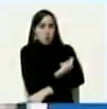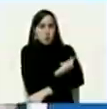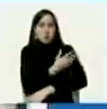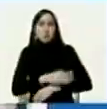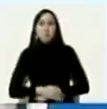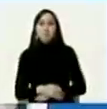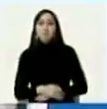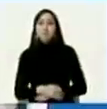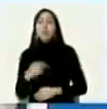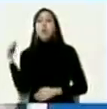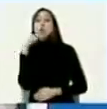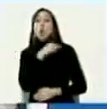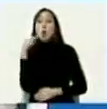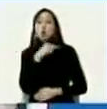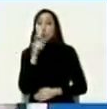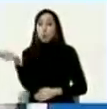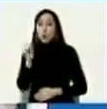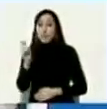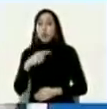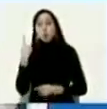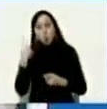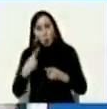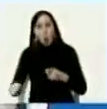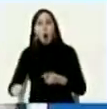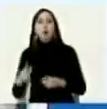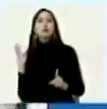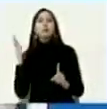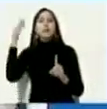octubre el logro de otro gran objetivo